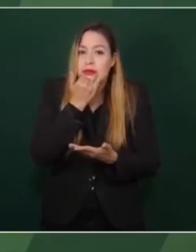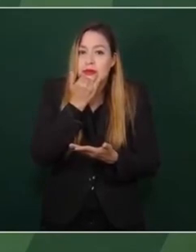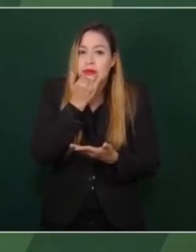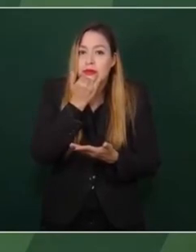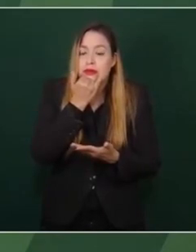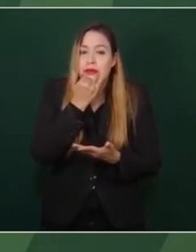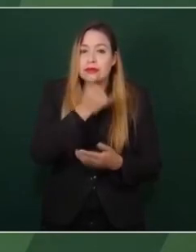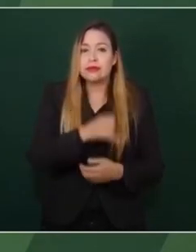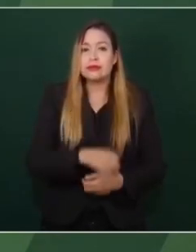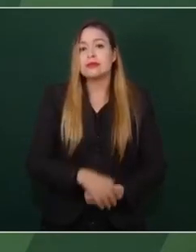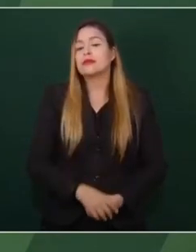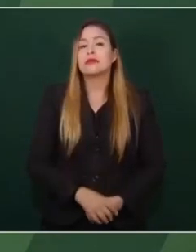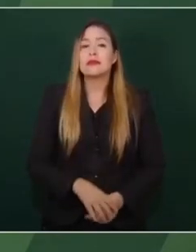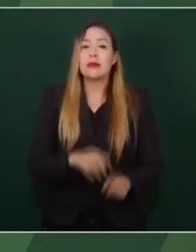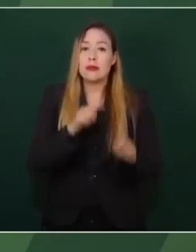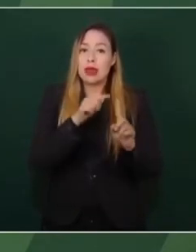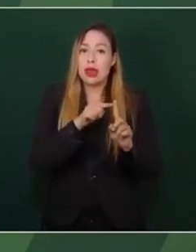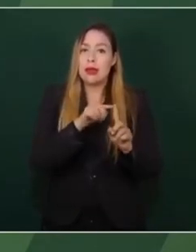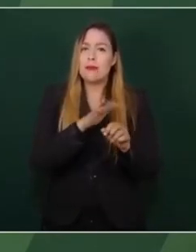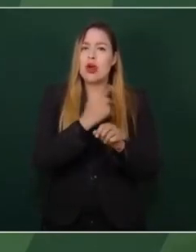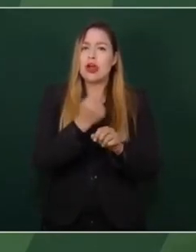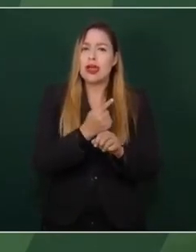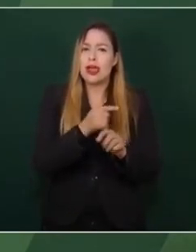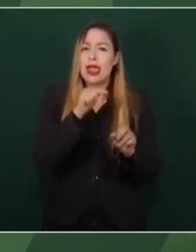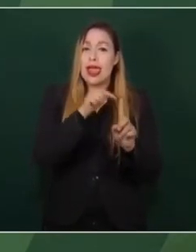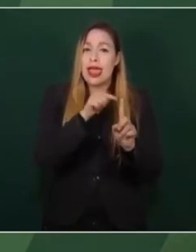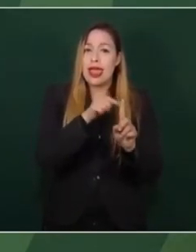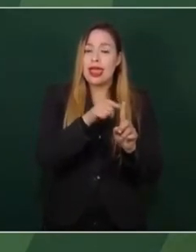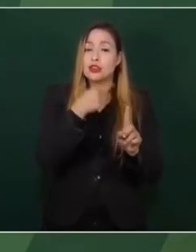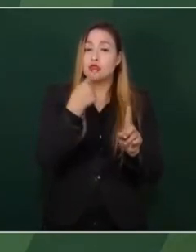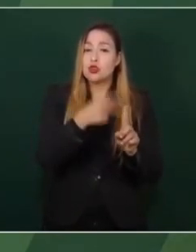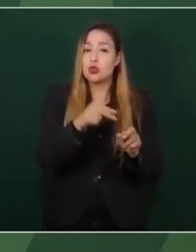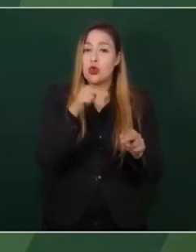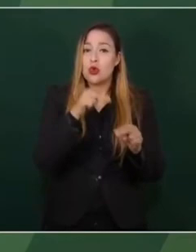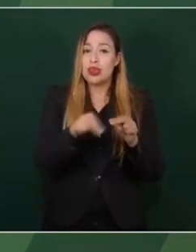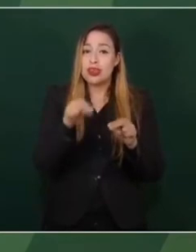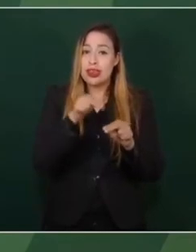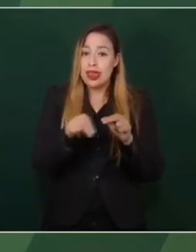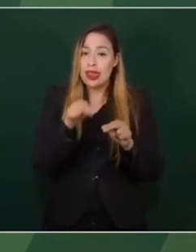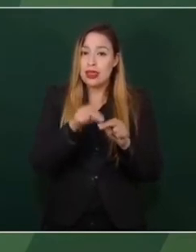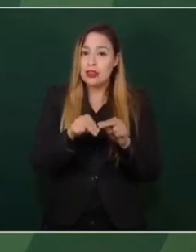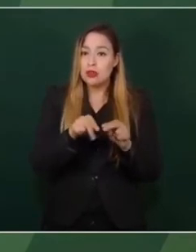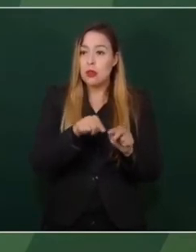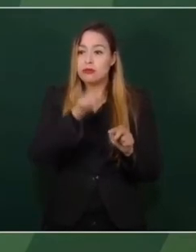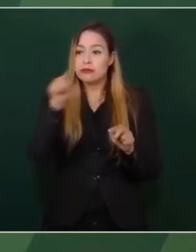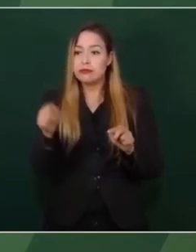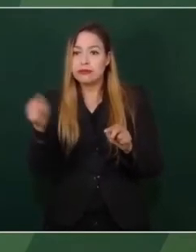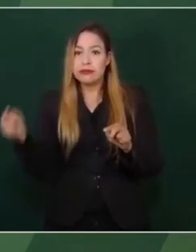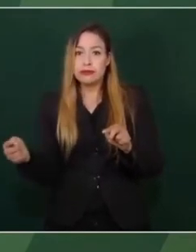porque su nieto se había vuelto loco